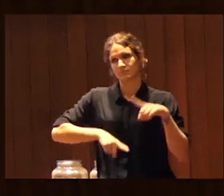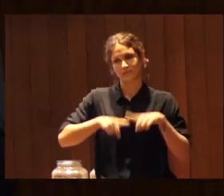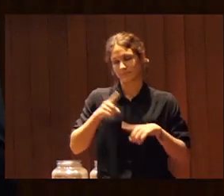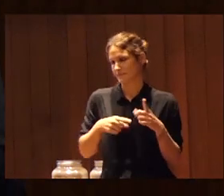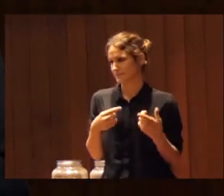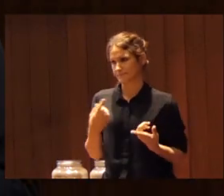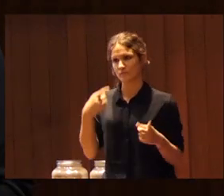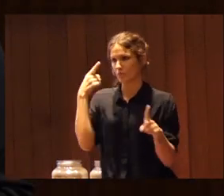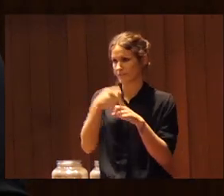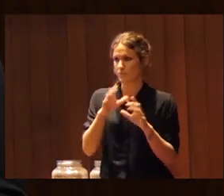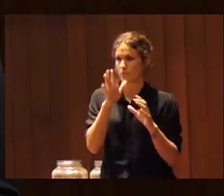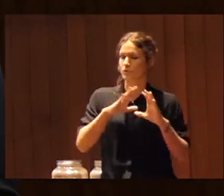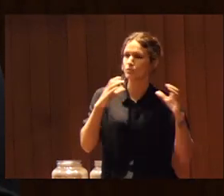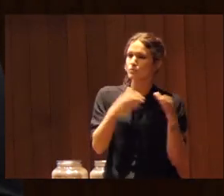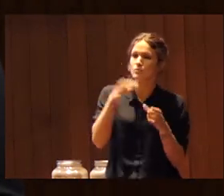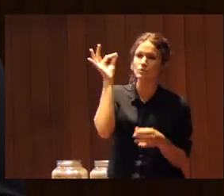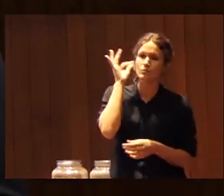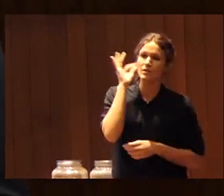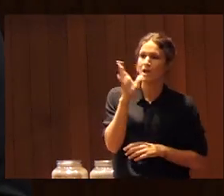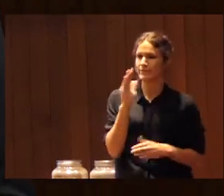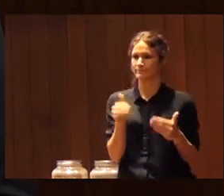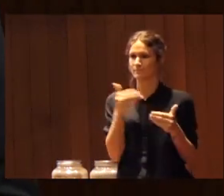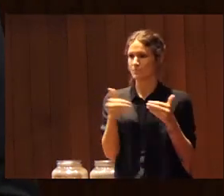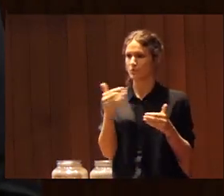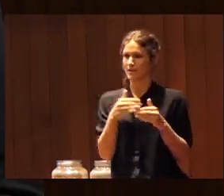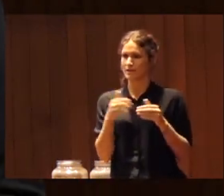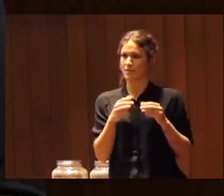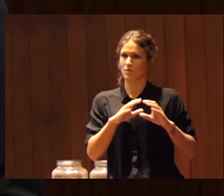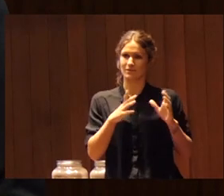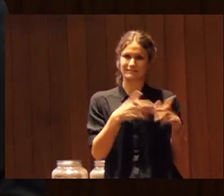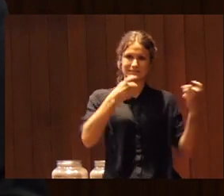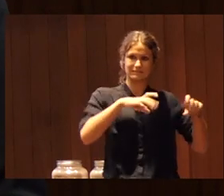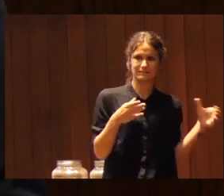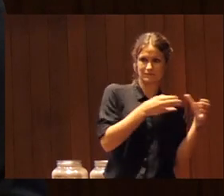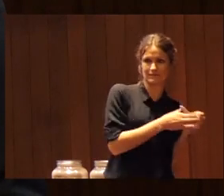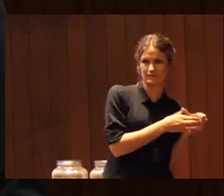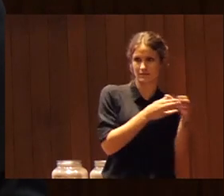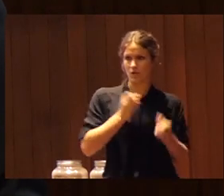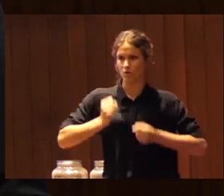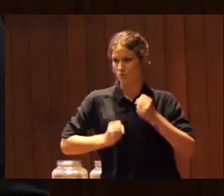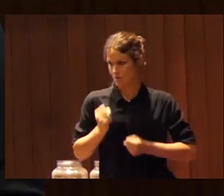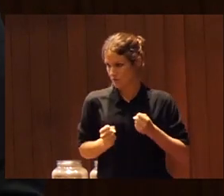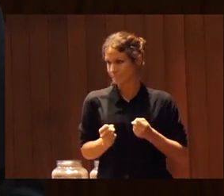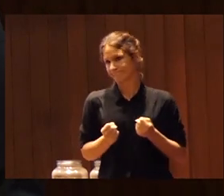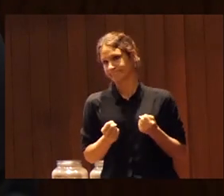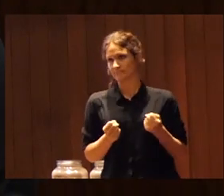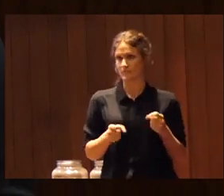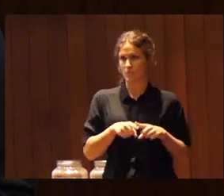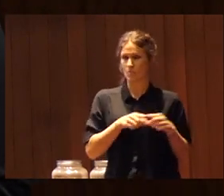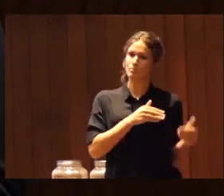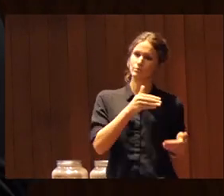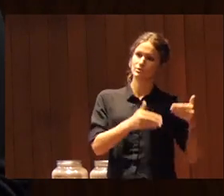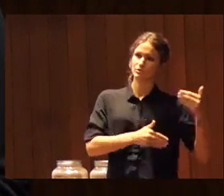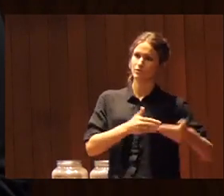estos grupos de mujeres que ahora se han puesto de moda que quedan para ir a correr hay tiene lugar un proceso de empoderamiento